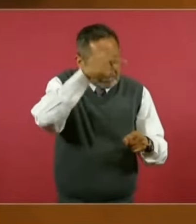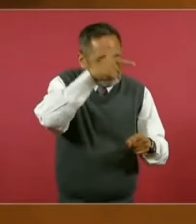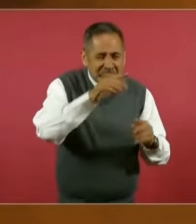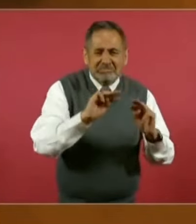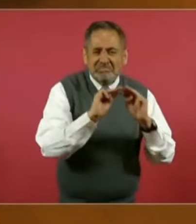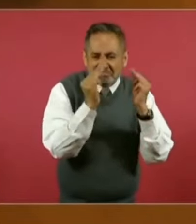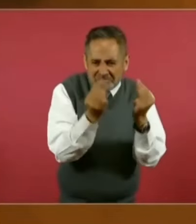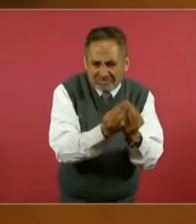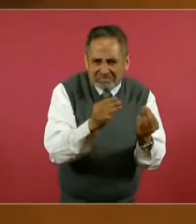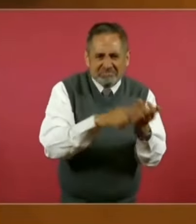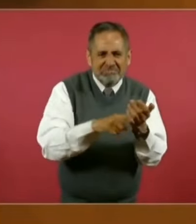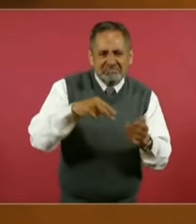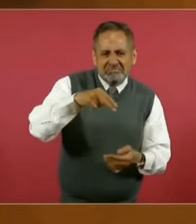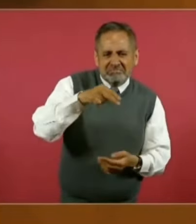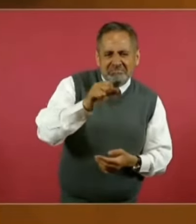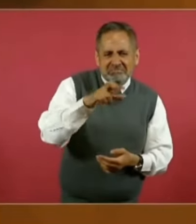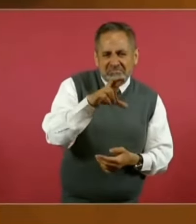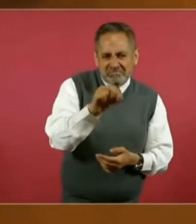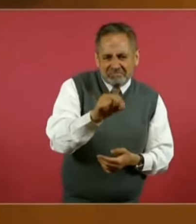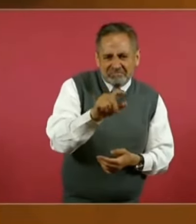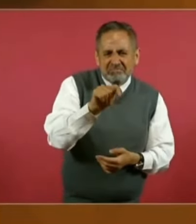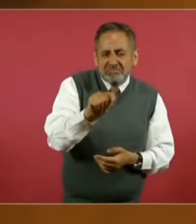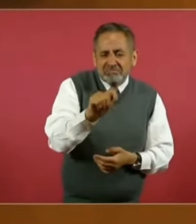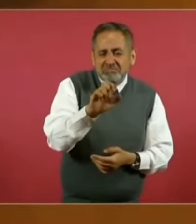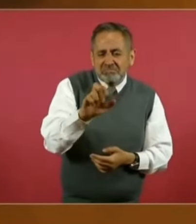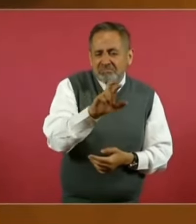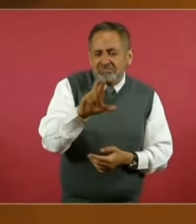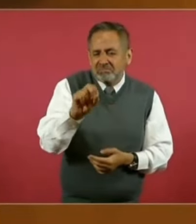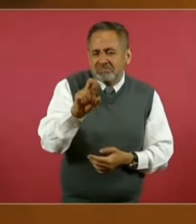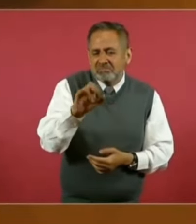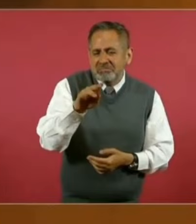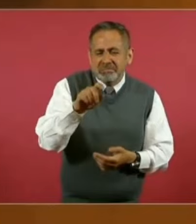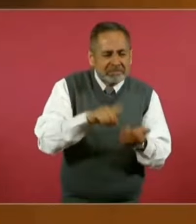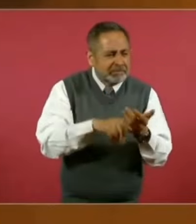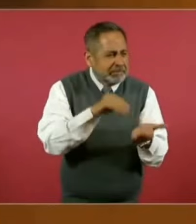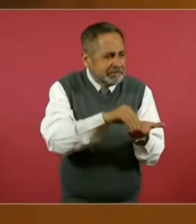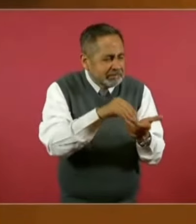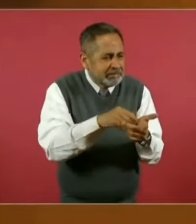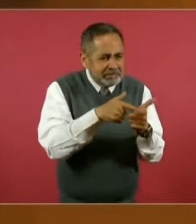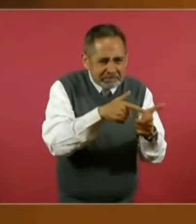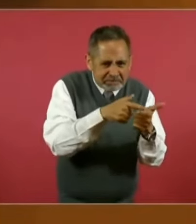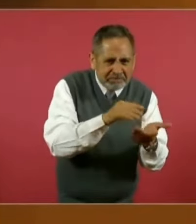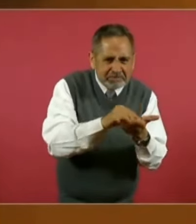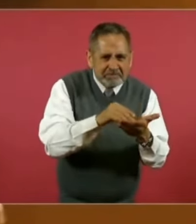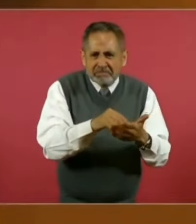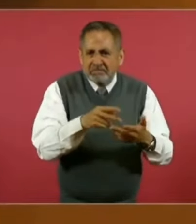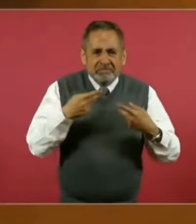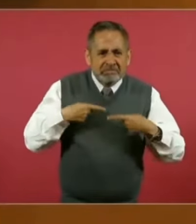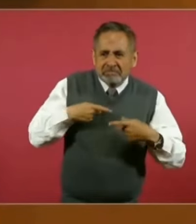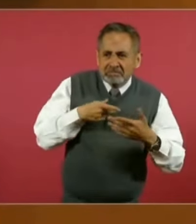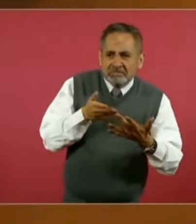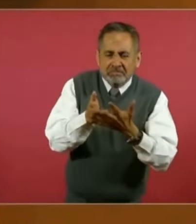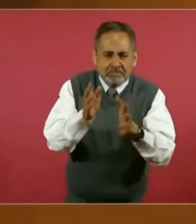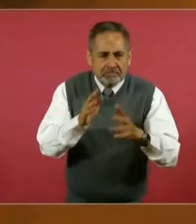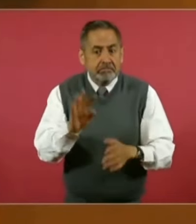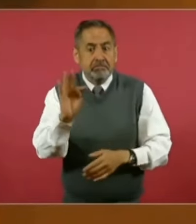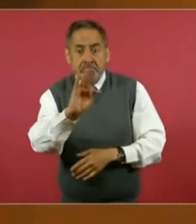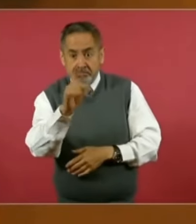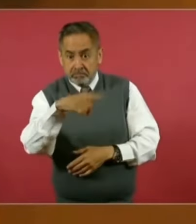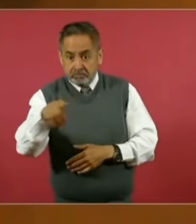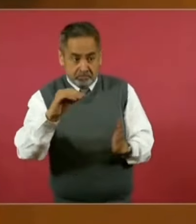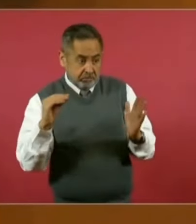narcoterrorismo permanente que amedrenta, que asusta a la gente. Y si lo hacemos así,